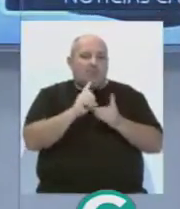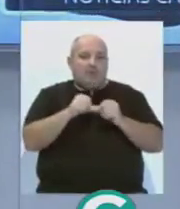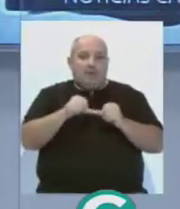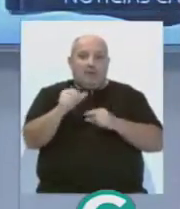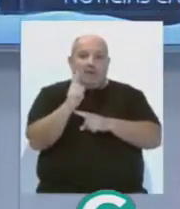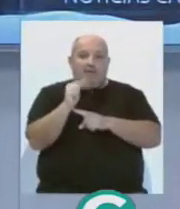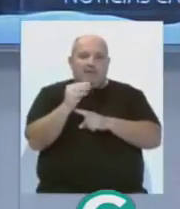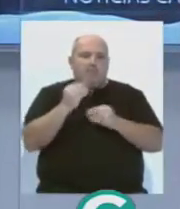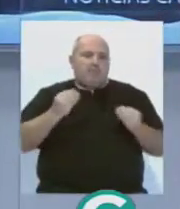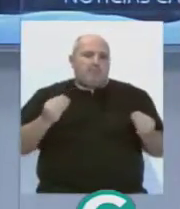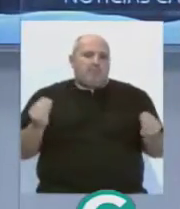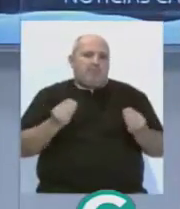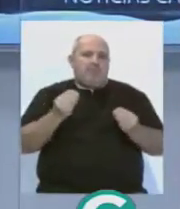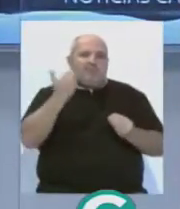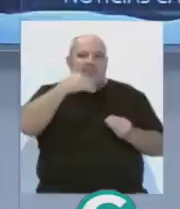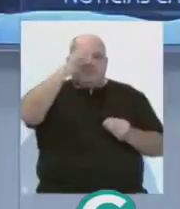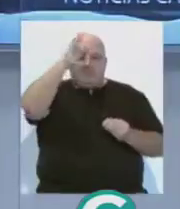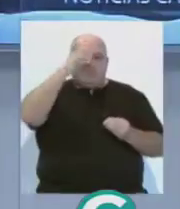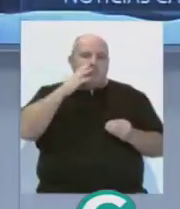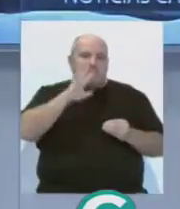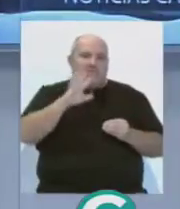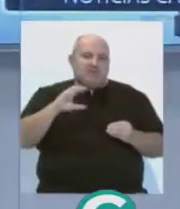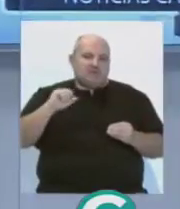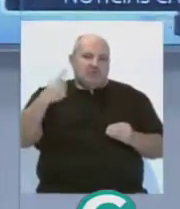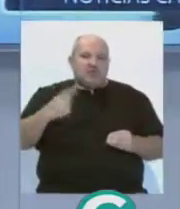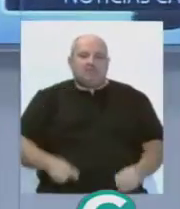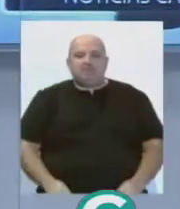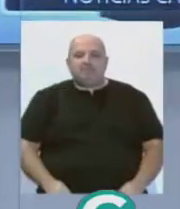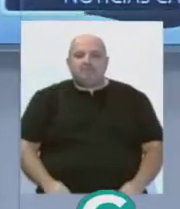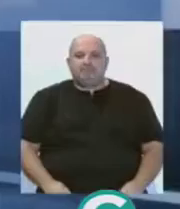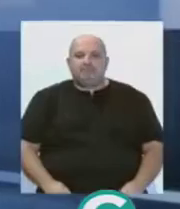partir del viernes, antesala a un fin de semana que será estable y soleado.